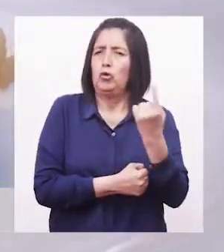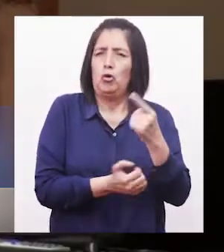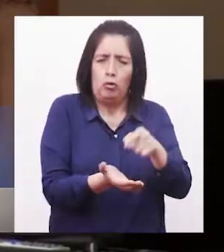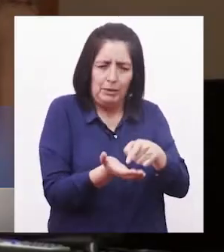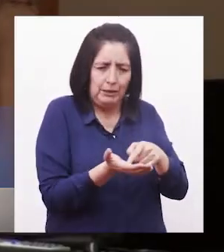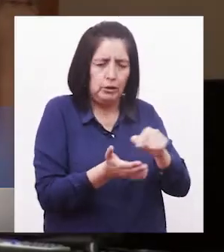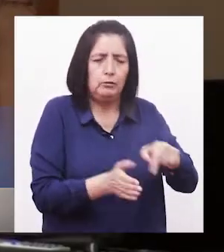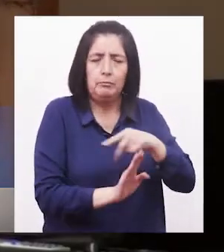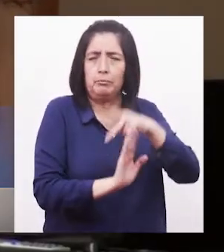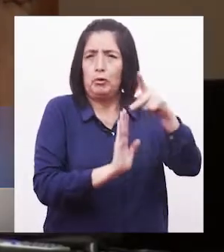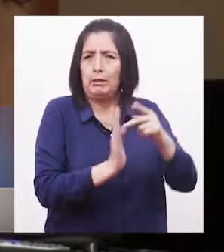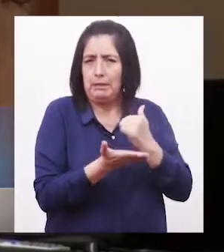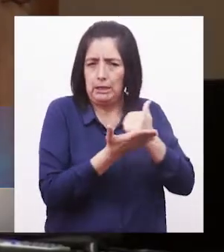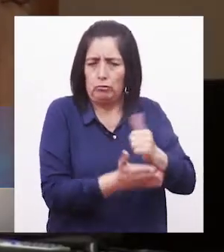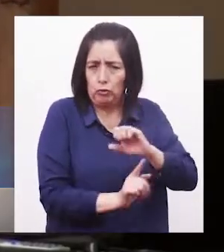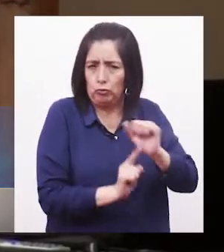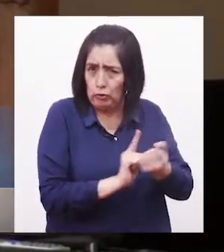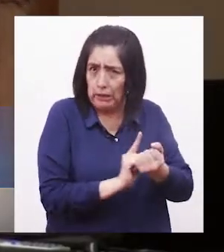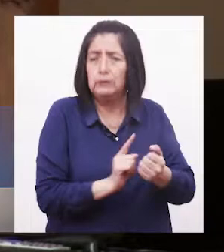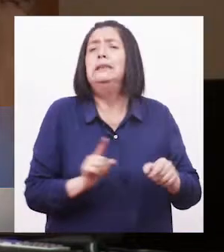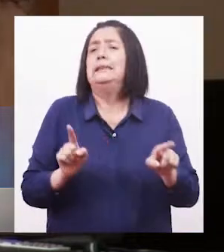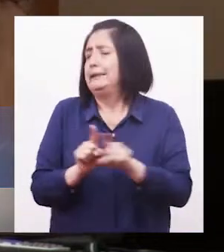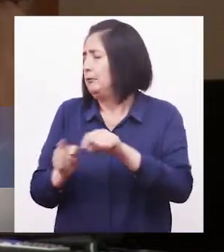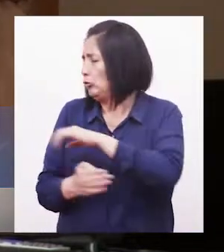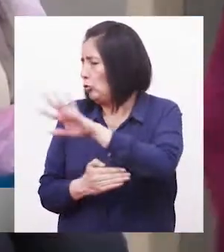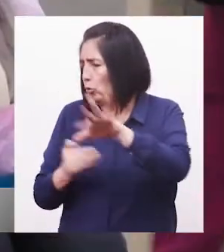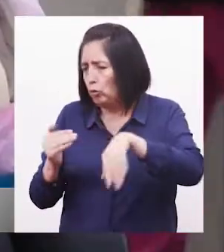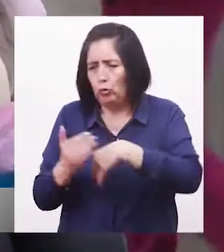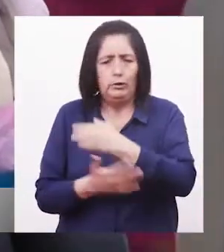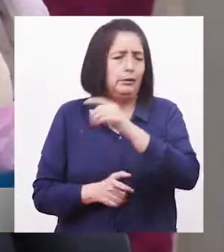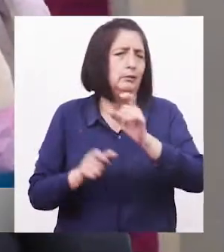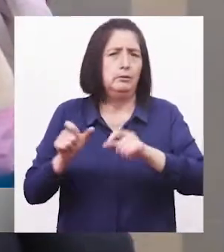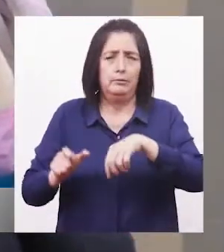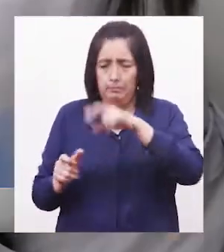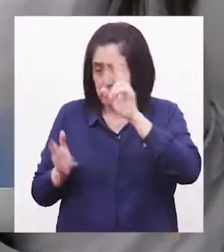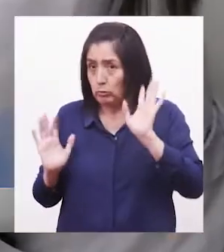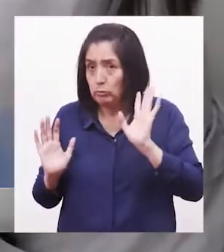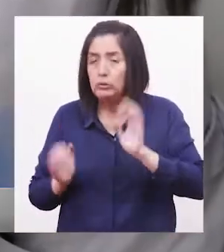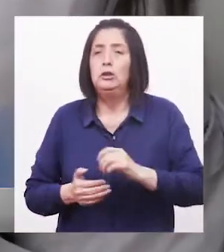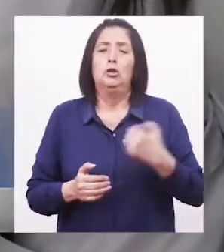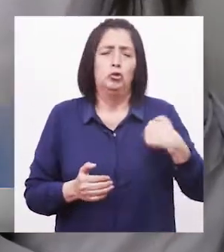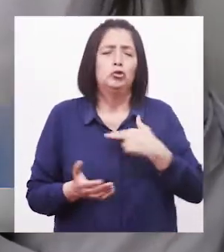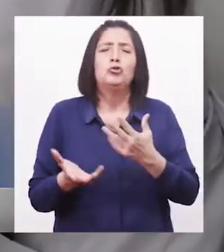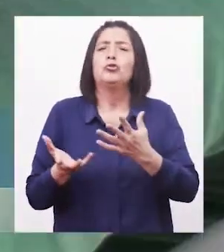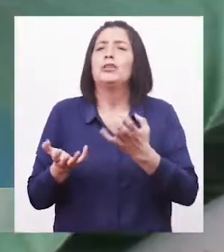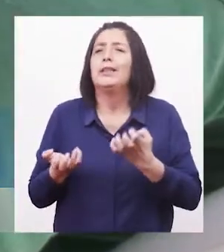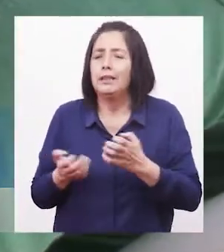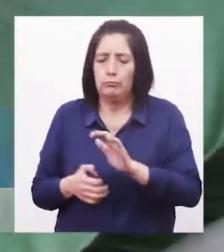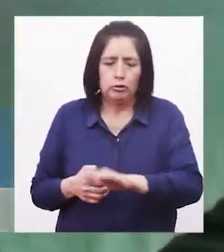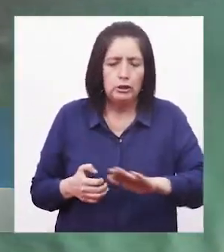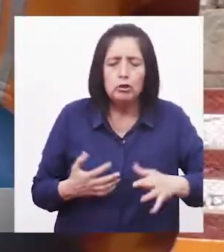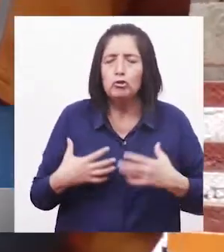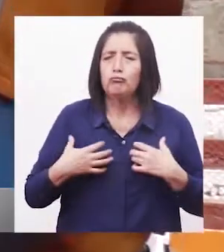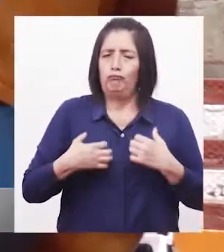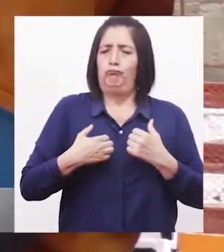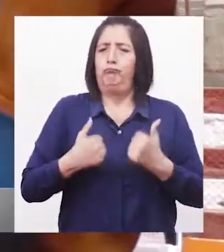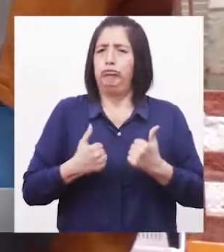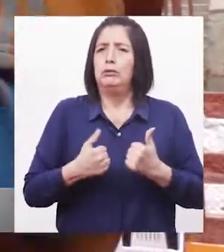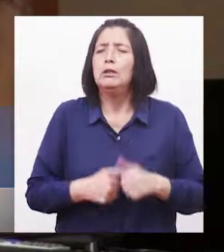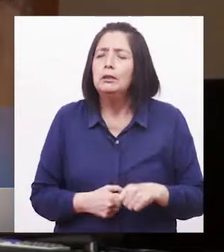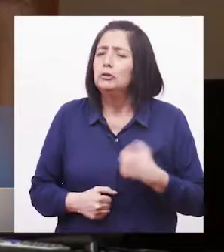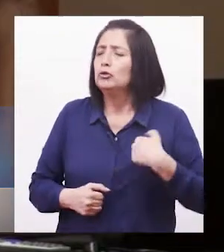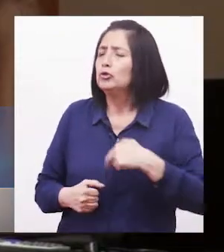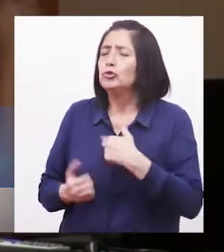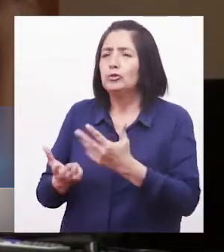los programas sociales, sino sea para todo el mundo, porque queremos mejores niños, porque queremos